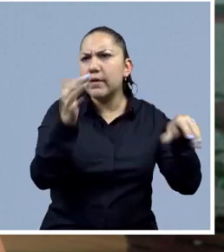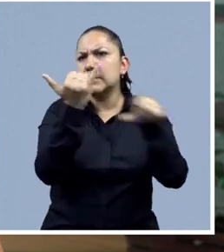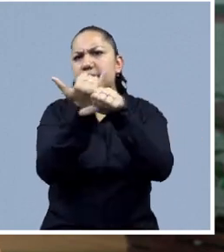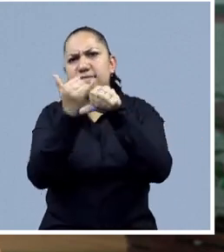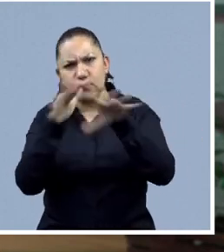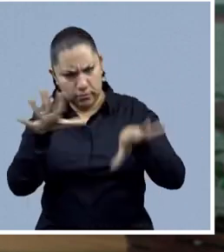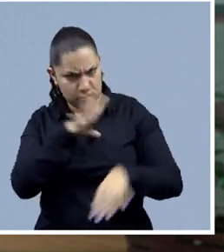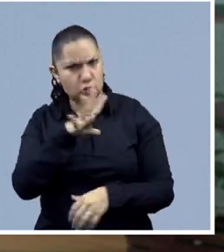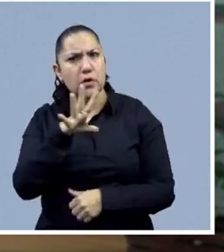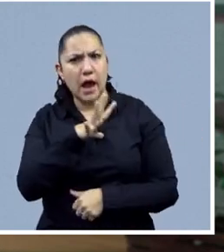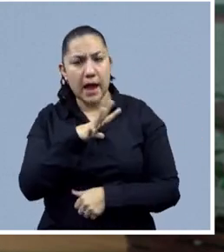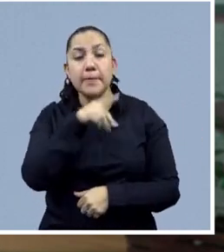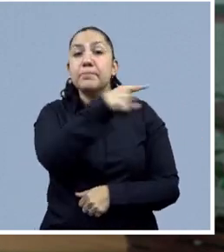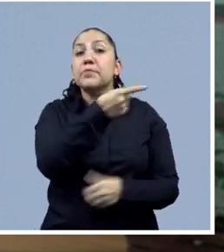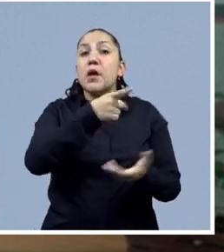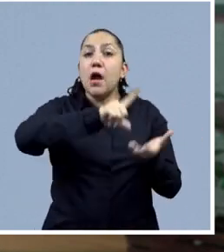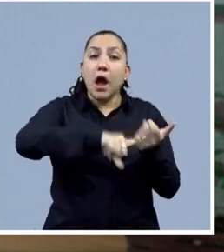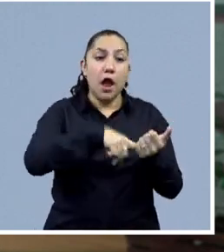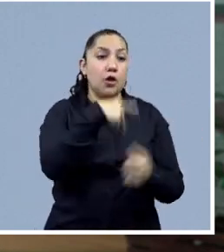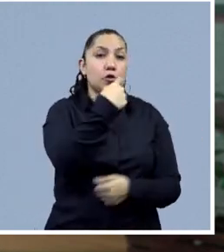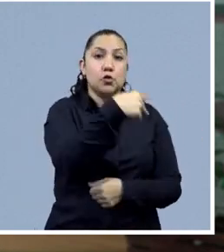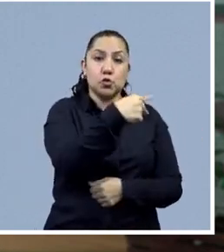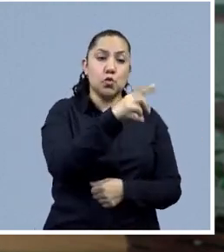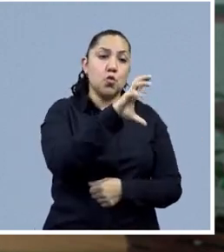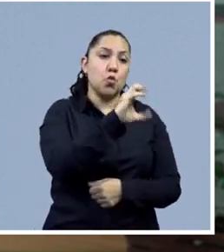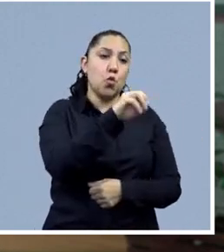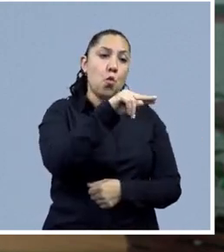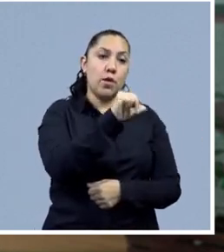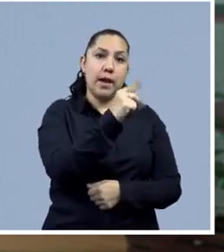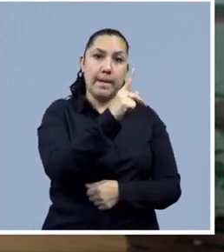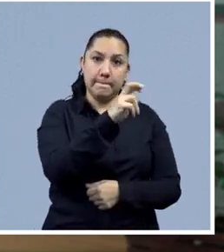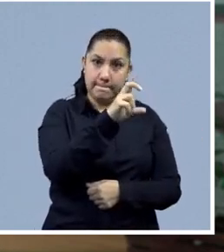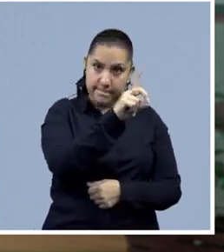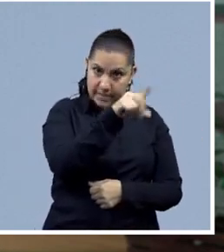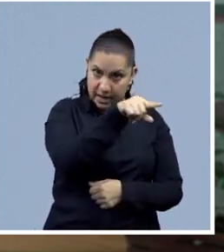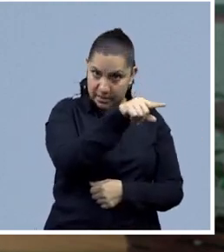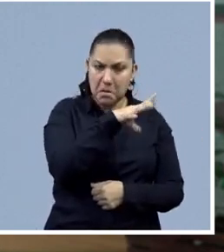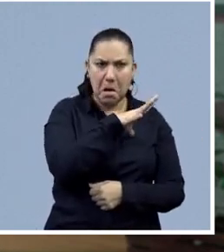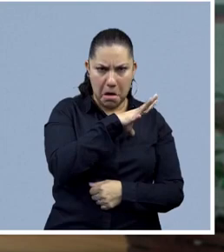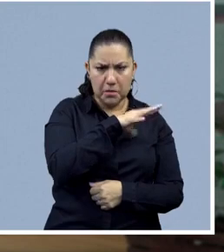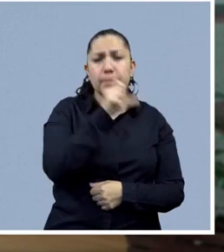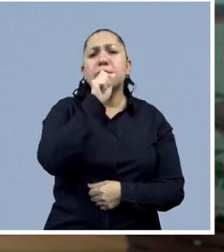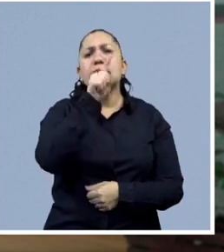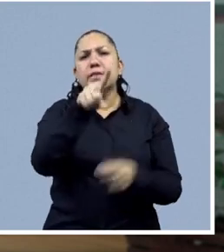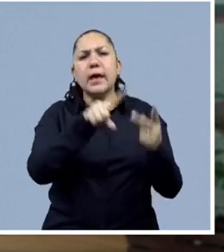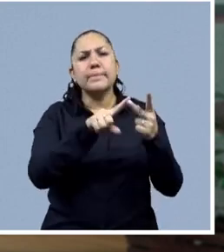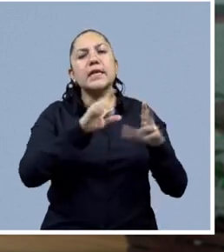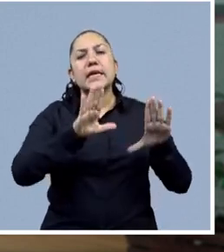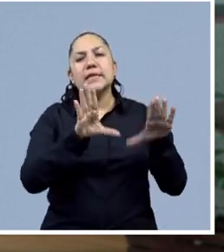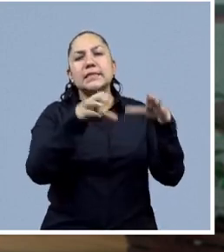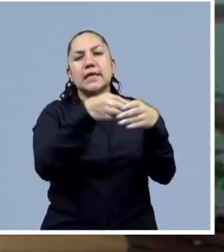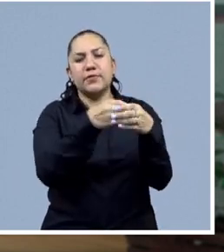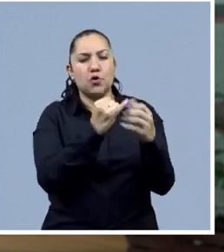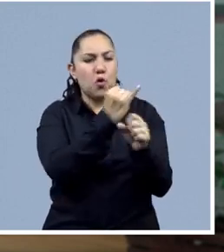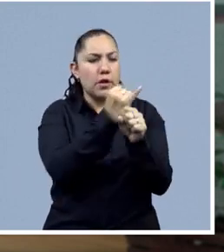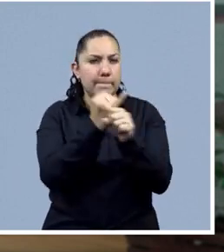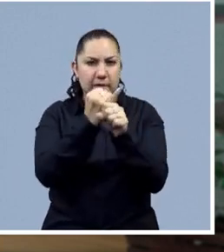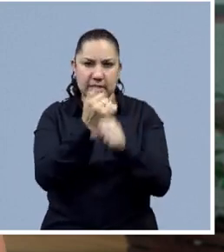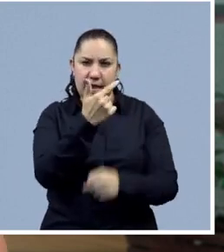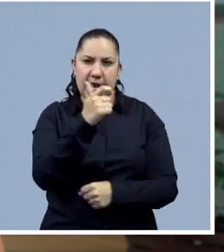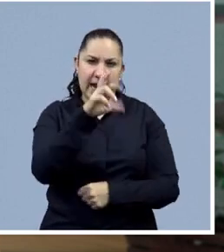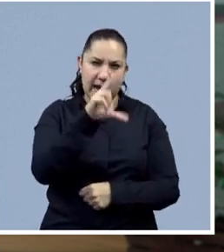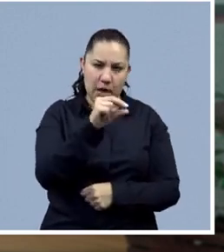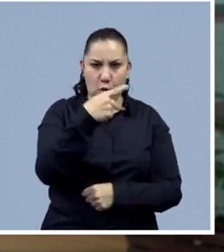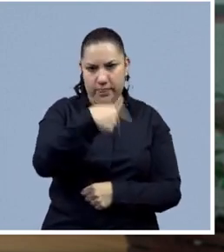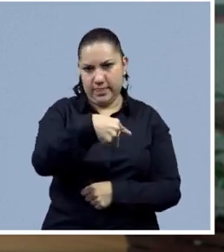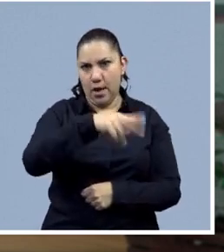de publicaciones que son parte de la Comisión Nacional para Prevenir y Erradicar la Violencia de Género o también el Centro de Investigaciones y